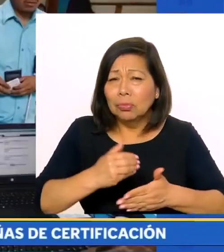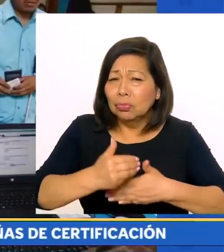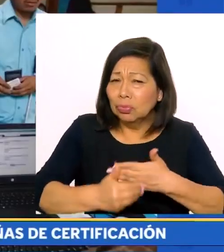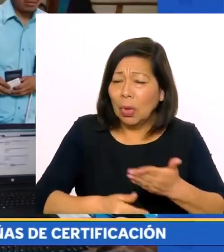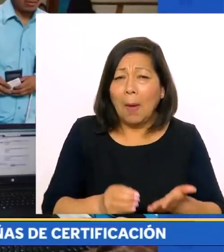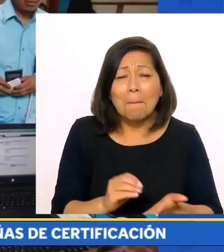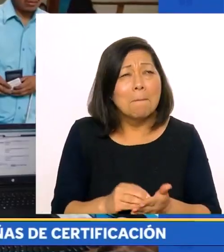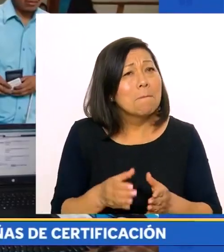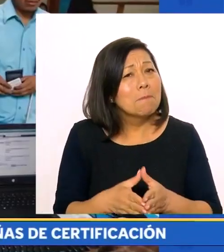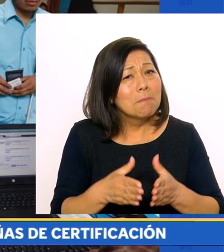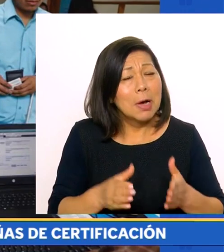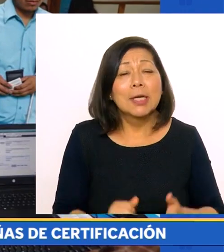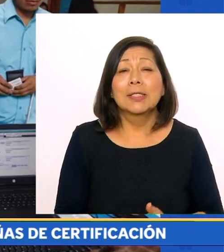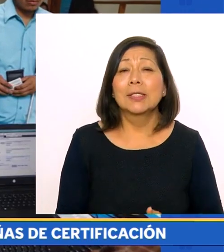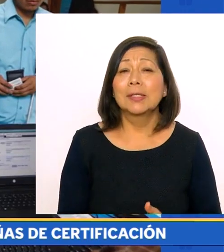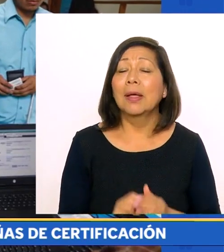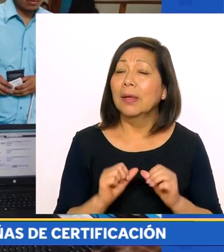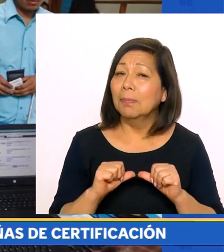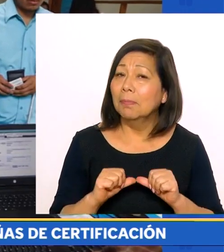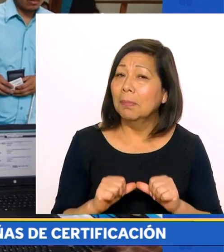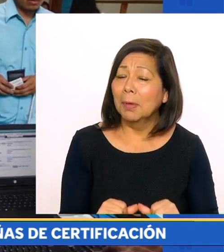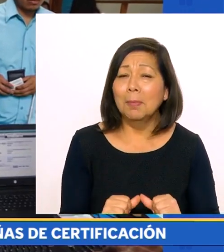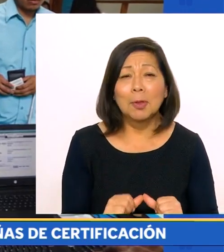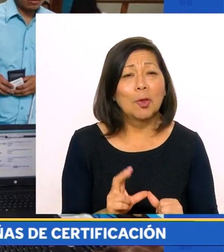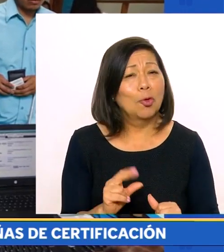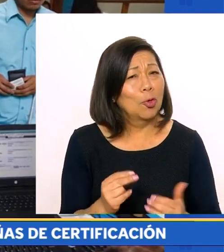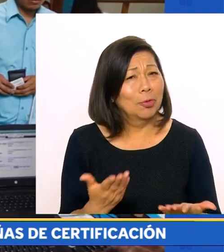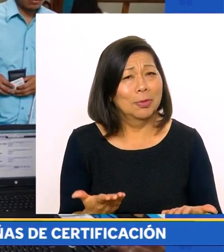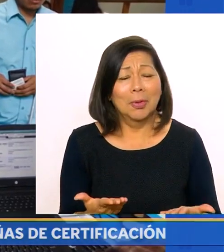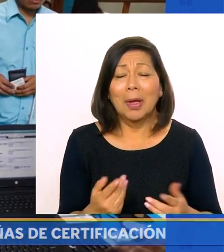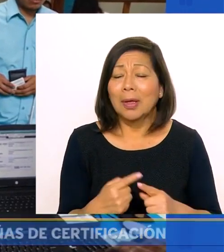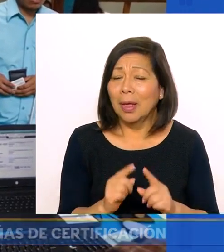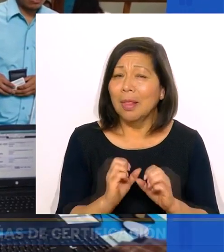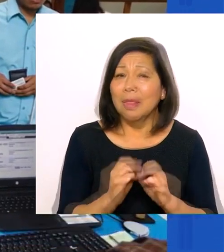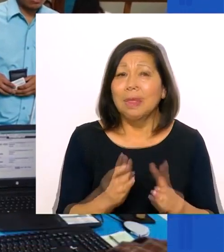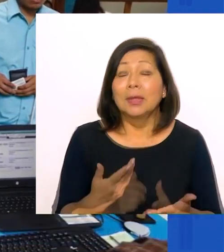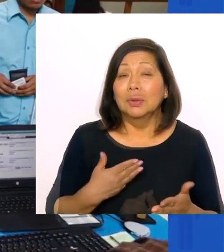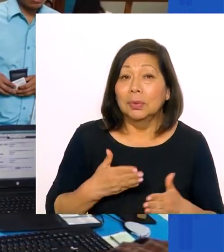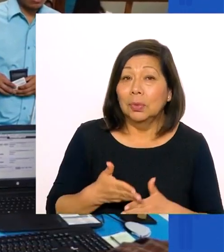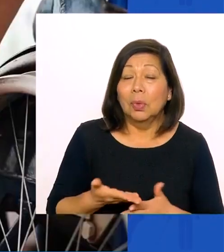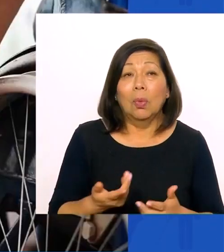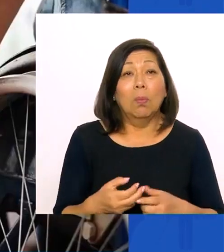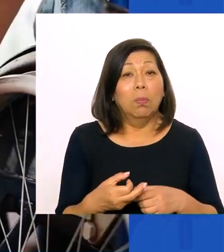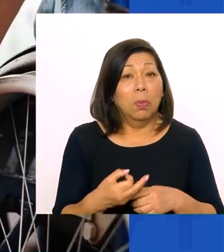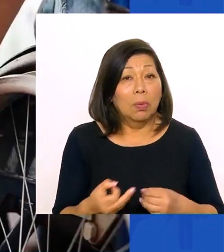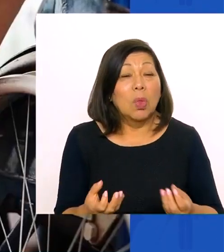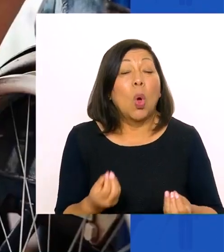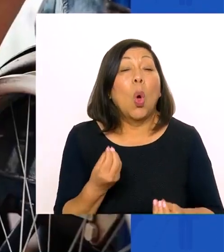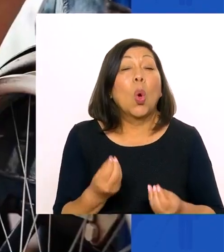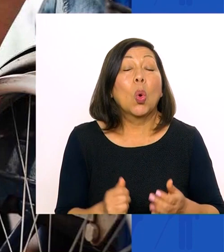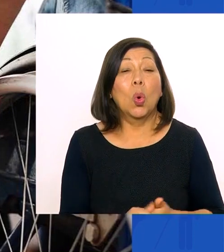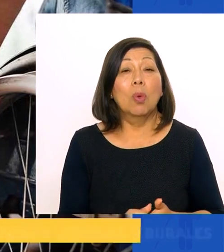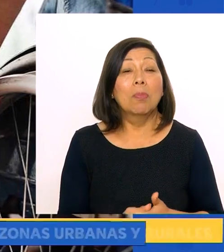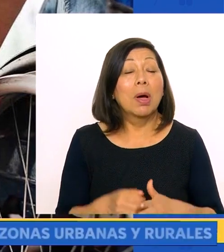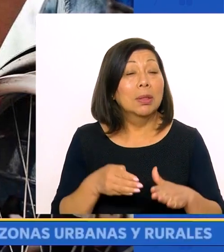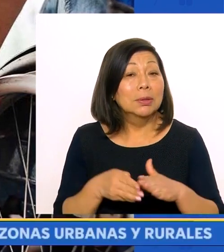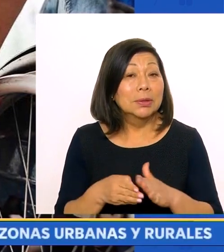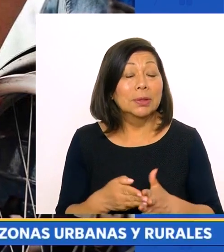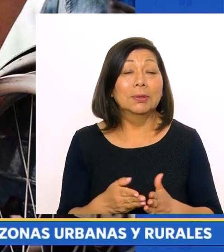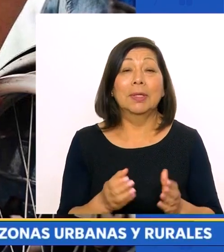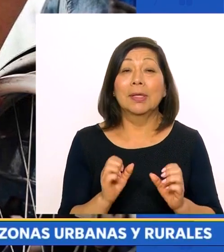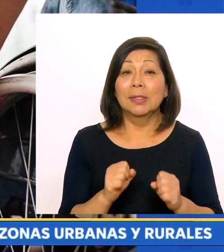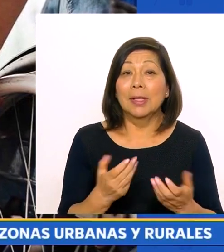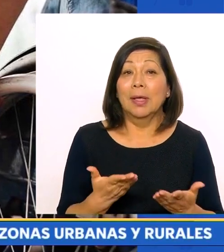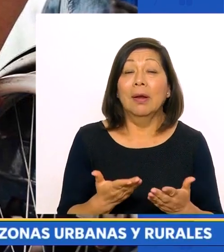certificación y no paramos, queremos avanzar de manera más intensa y de manera permanente. Estamos todavía potenciando la zona urbana, pero tenemos que entrar a las zonas